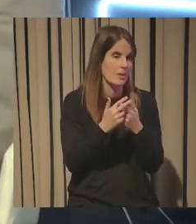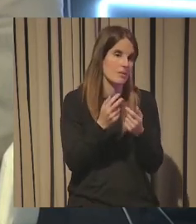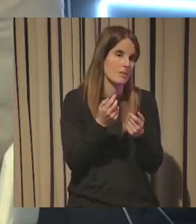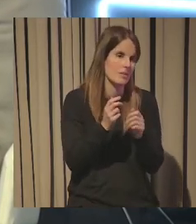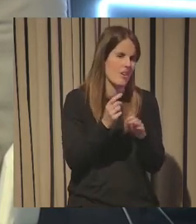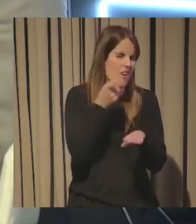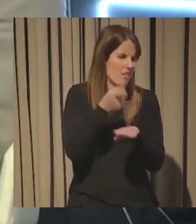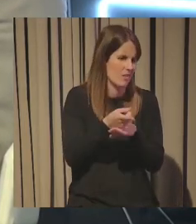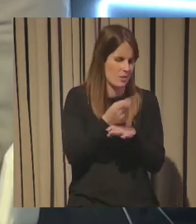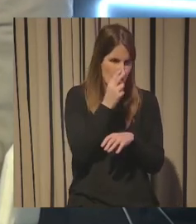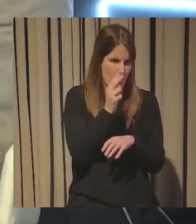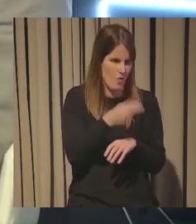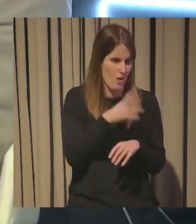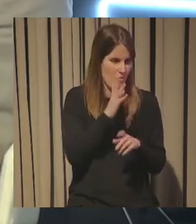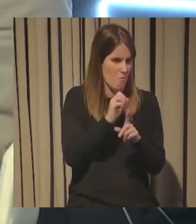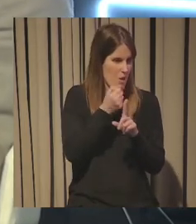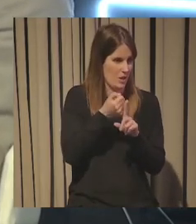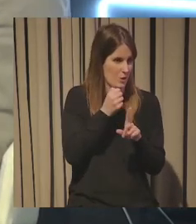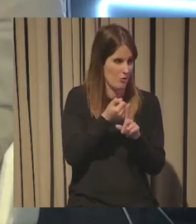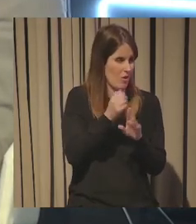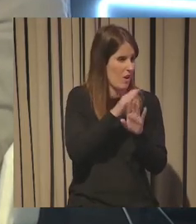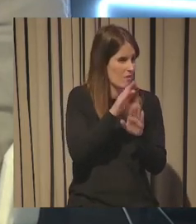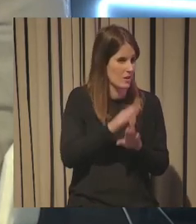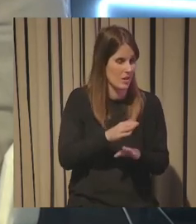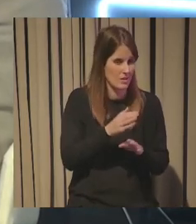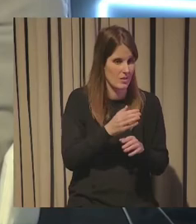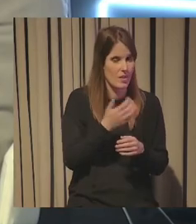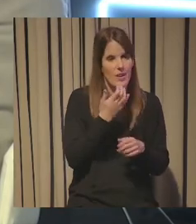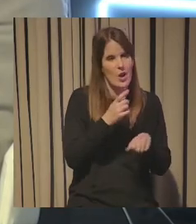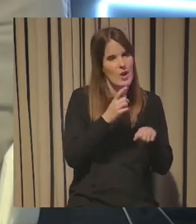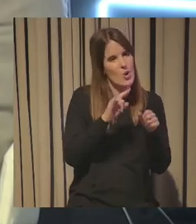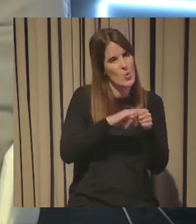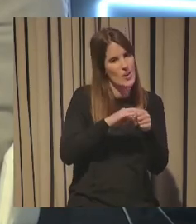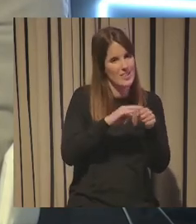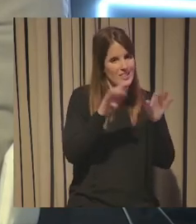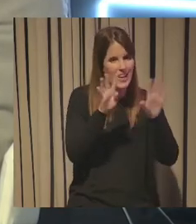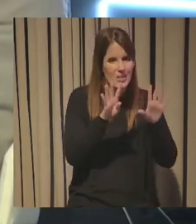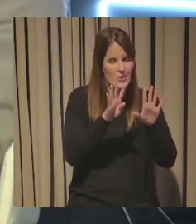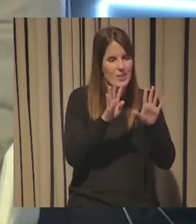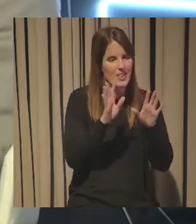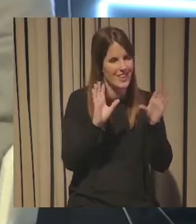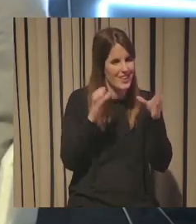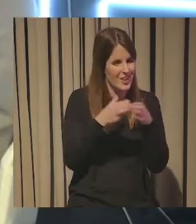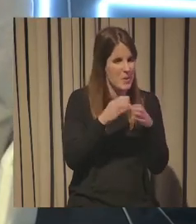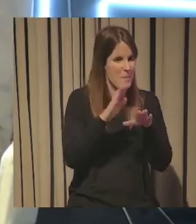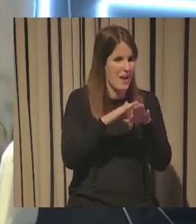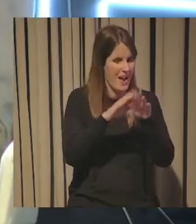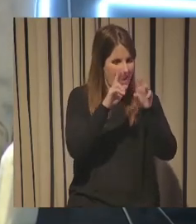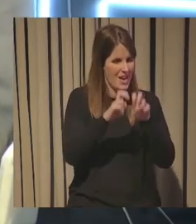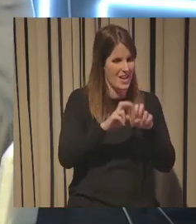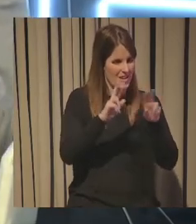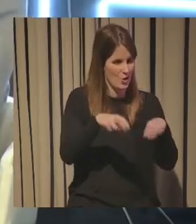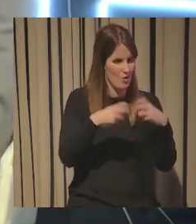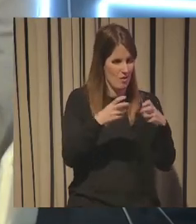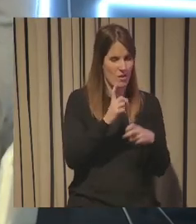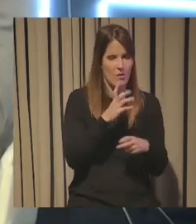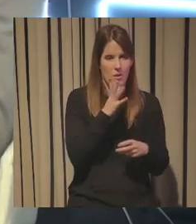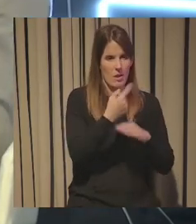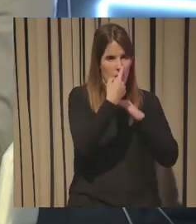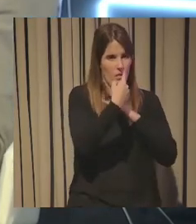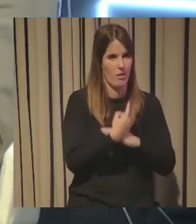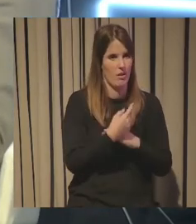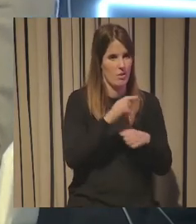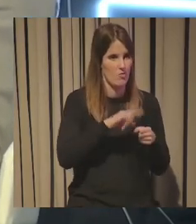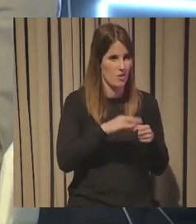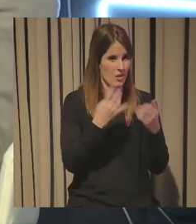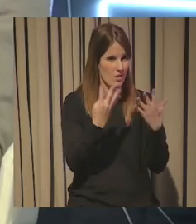no podemos tener la presión no mi opinión el lunes a las 9 nos juntamos para ser innovadores mal ya no innovas ya naces vas